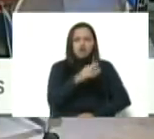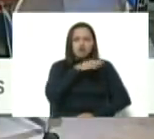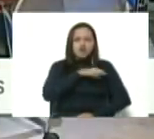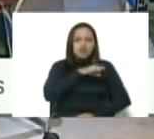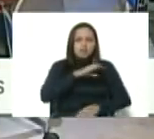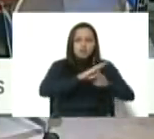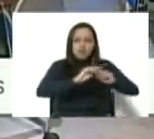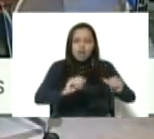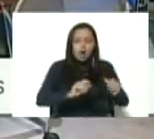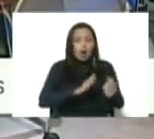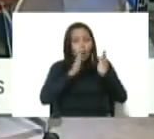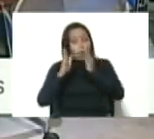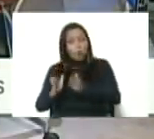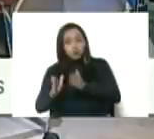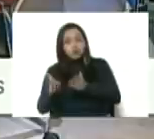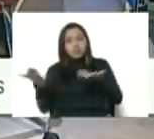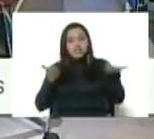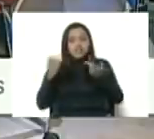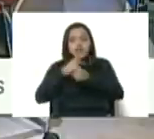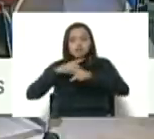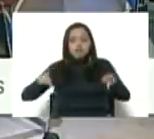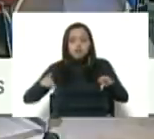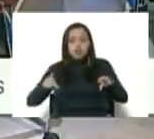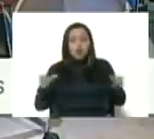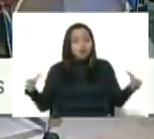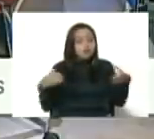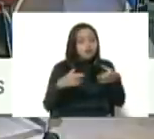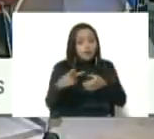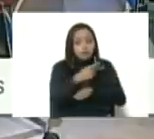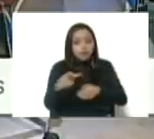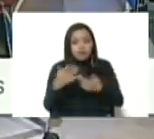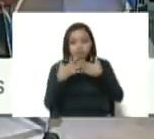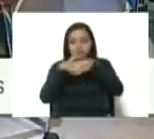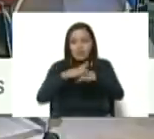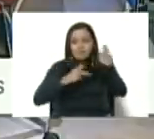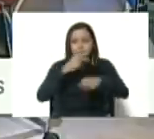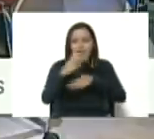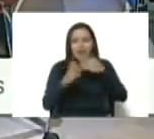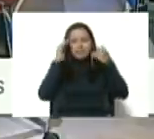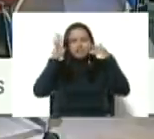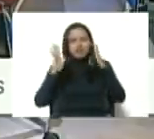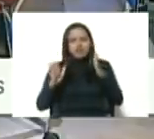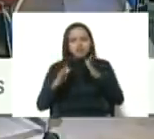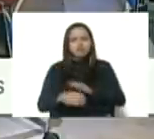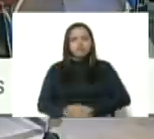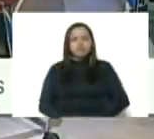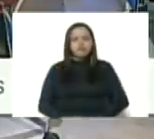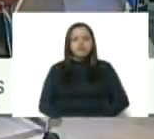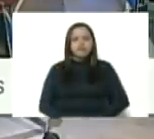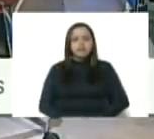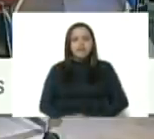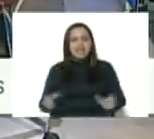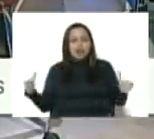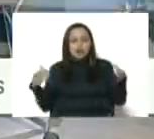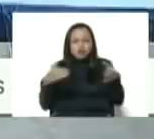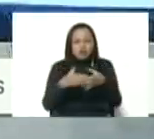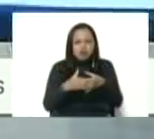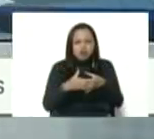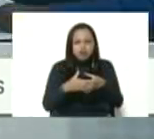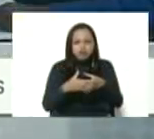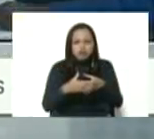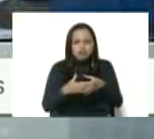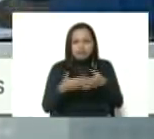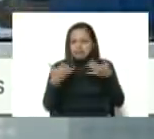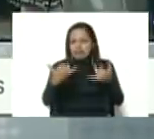y el otro para servicios públicos. Para integrar este plan de atención a las víctimas, una reunión conjunta de